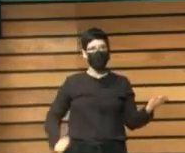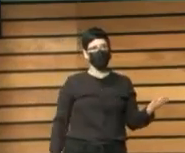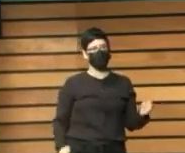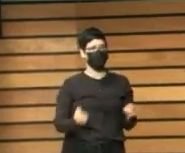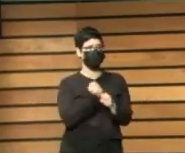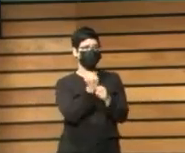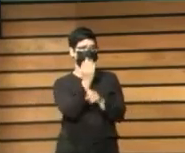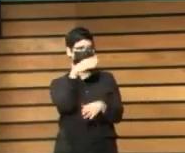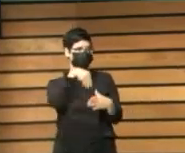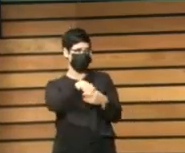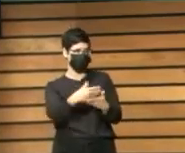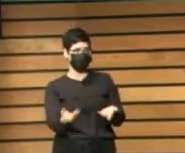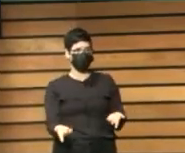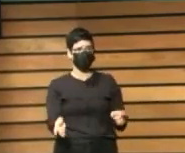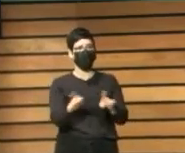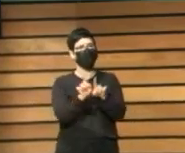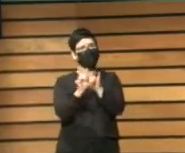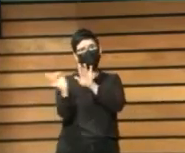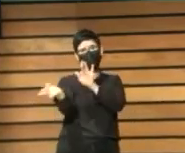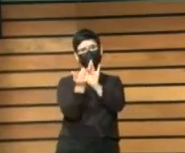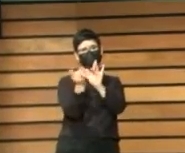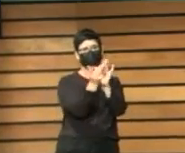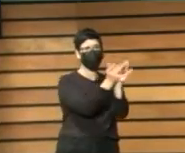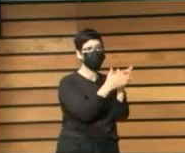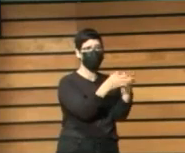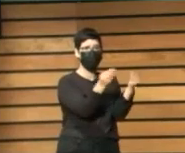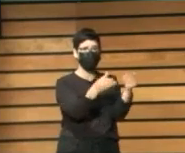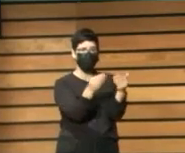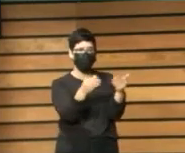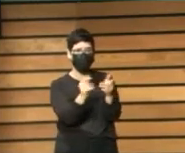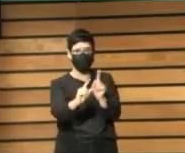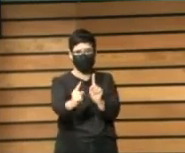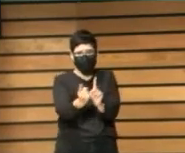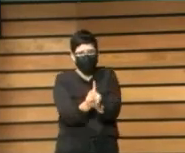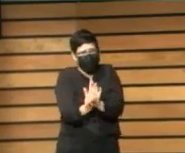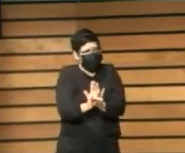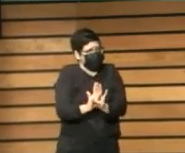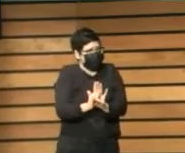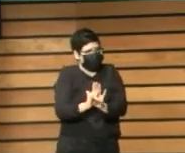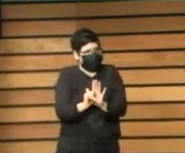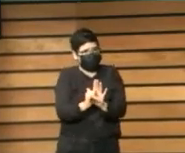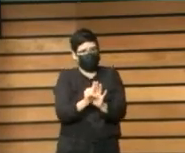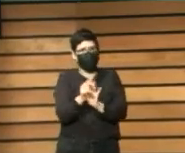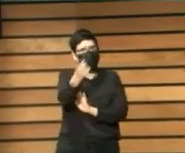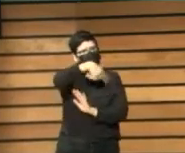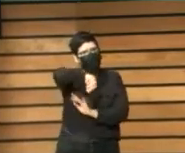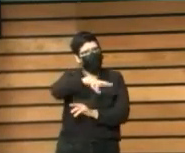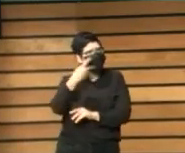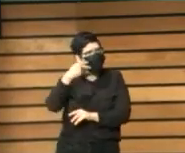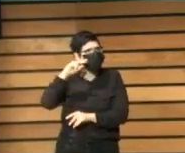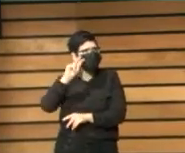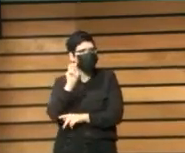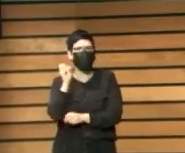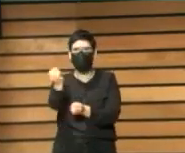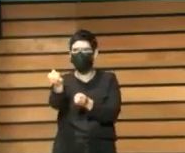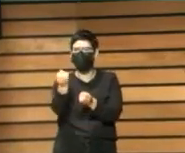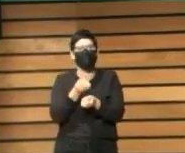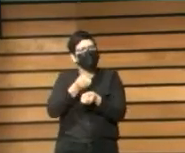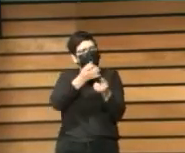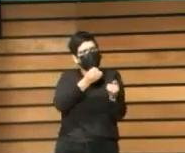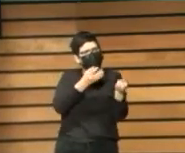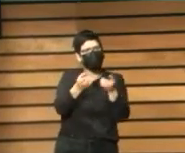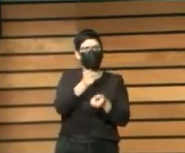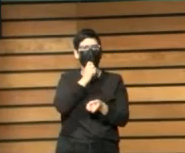vuestra cercanía a los usuarios vuestra experiencia en el uso de información en el